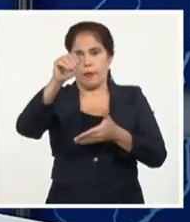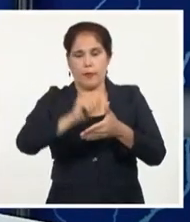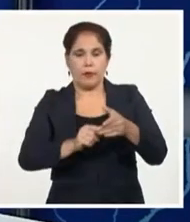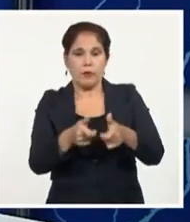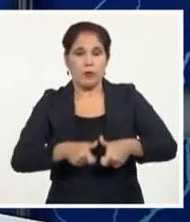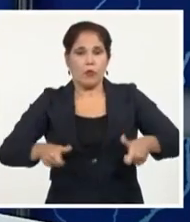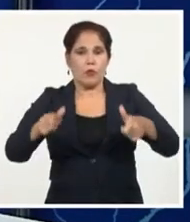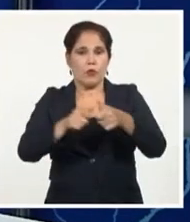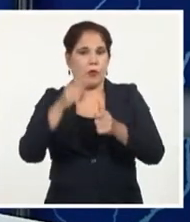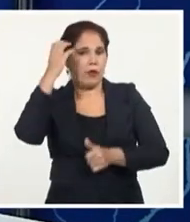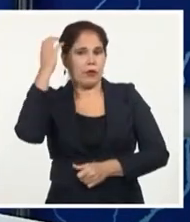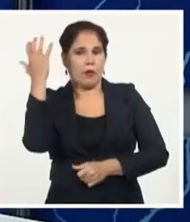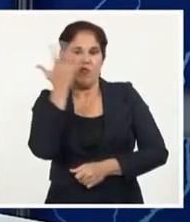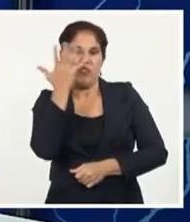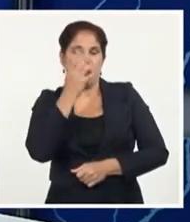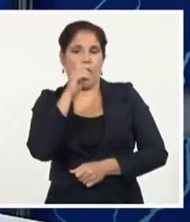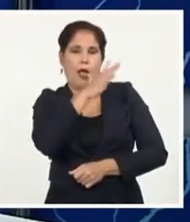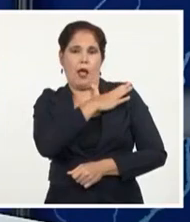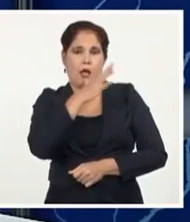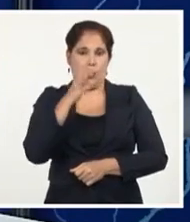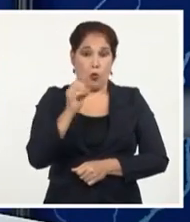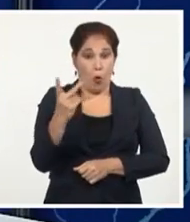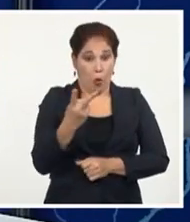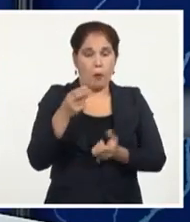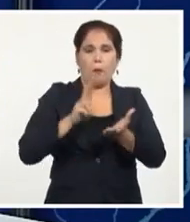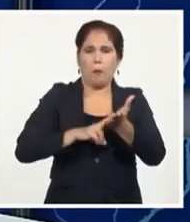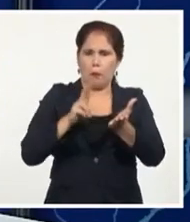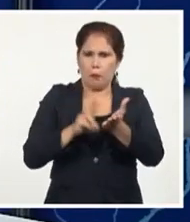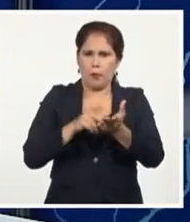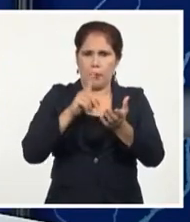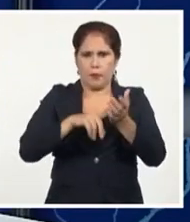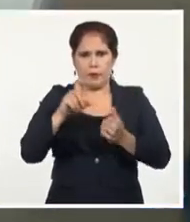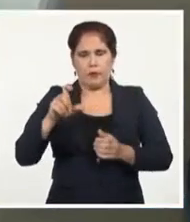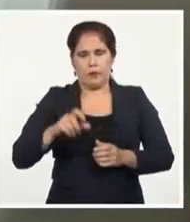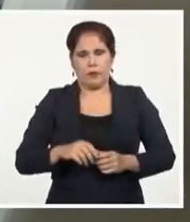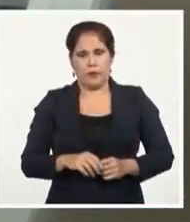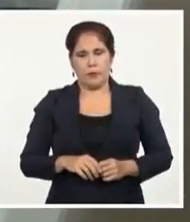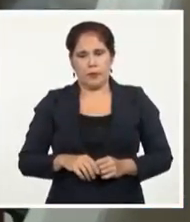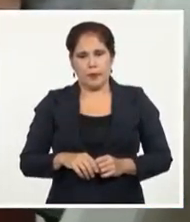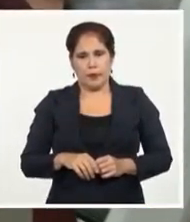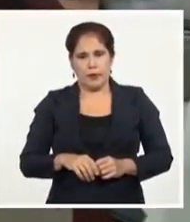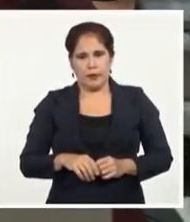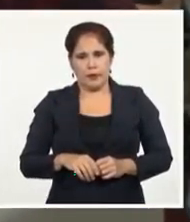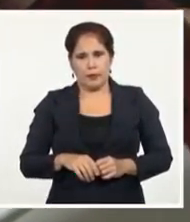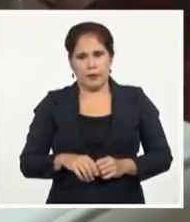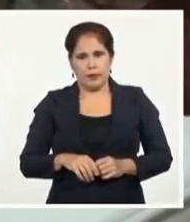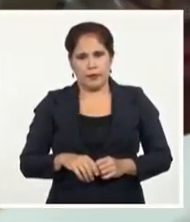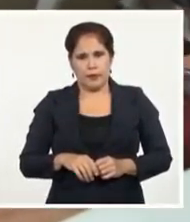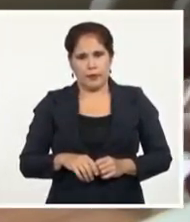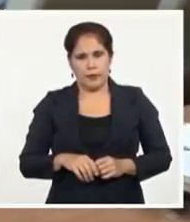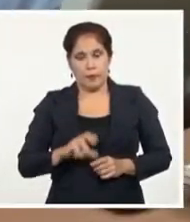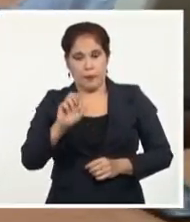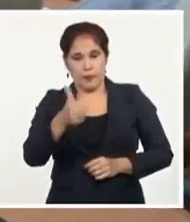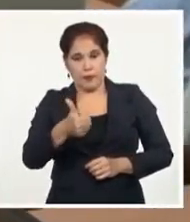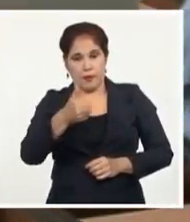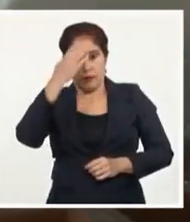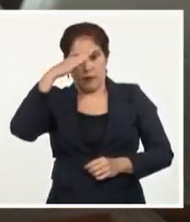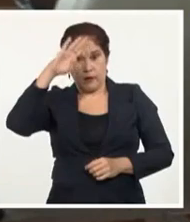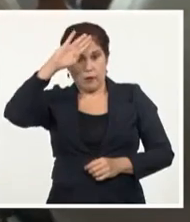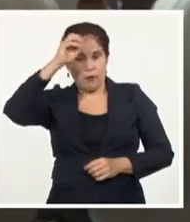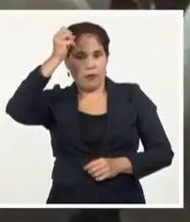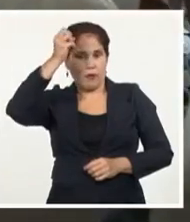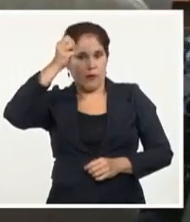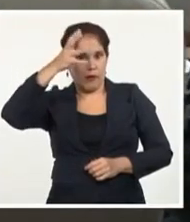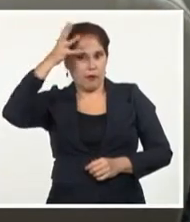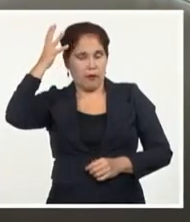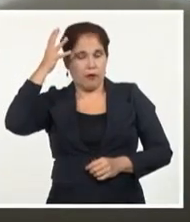Consejo de Estado, Esteban Lazo Hernández, ambos miembros del Buro Político. El presidente cubano, Miguel Díaz Canel Bermúdez,